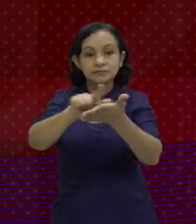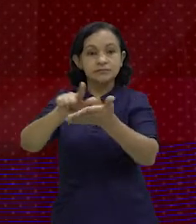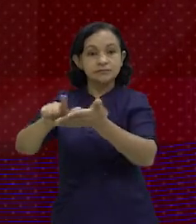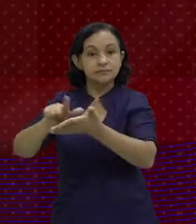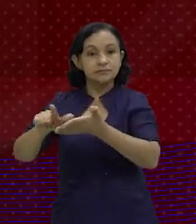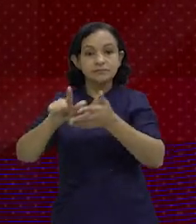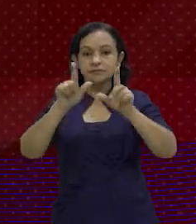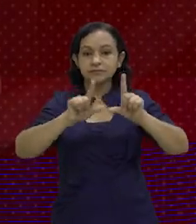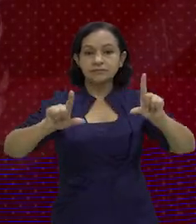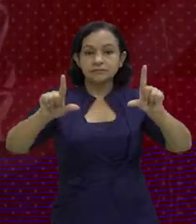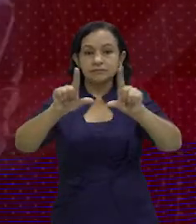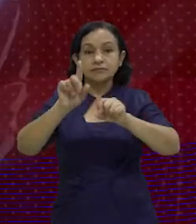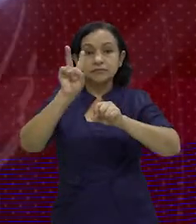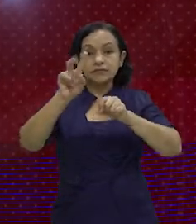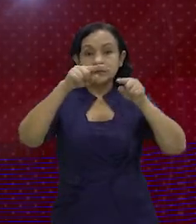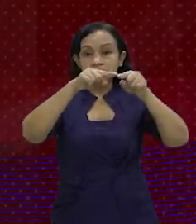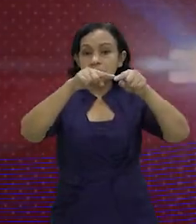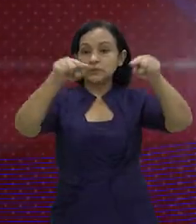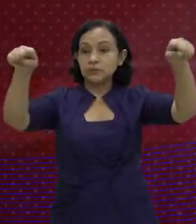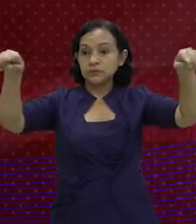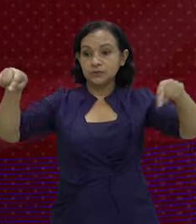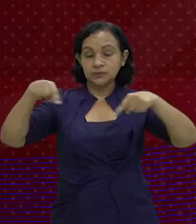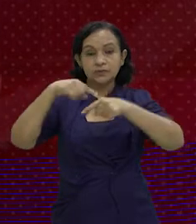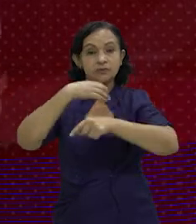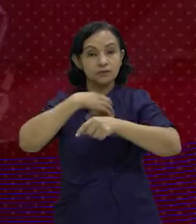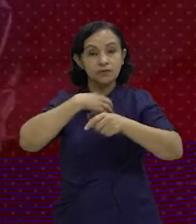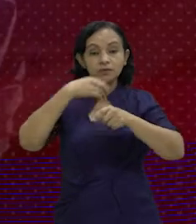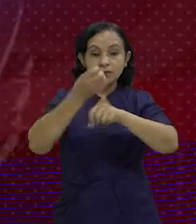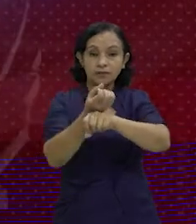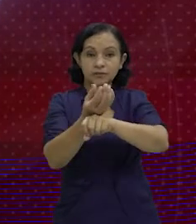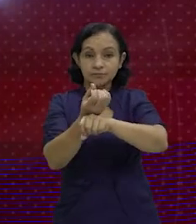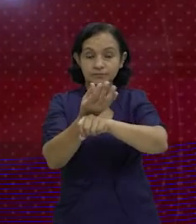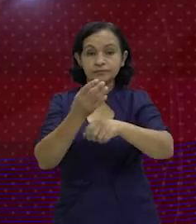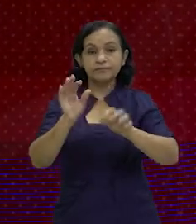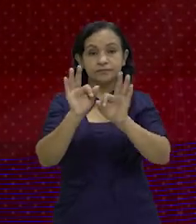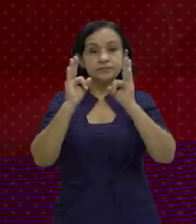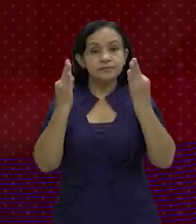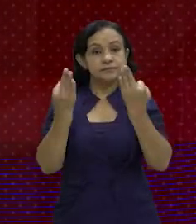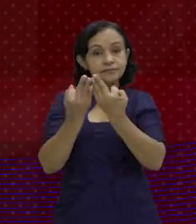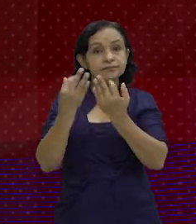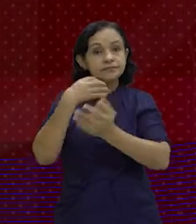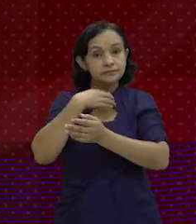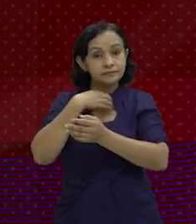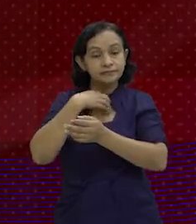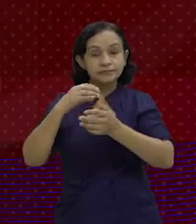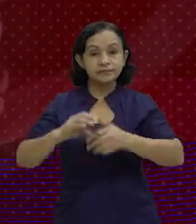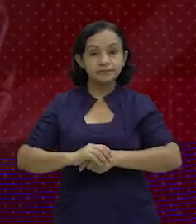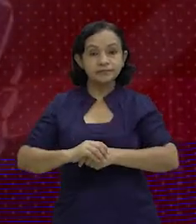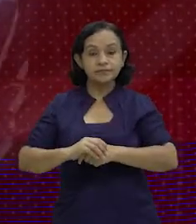a esa área de dos manzanas, que son de esta municipalidad, es decir, de nuestra familia, y que